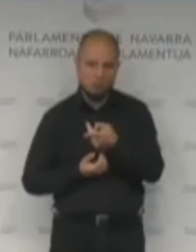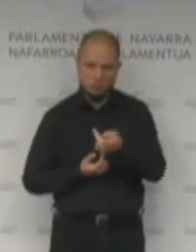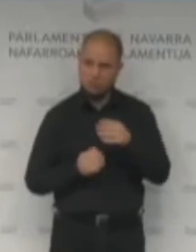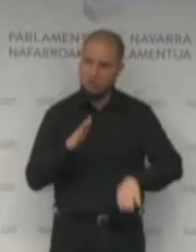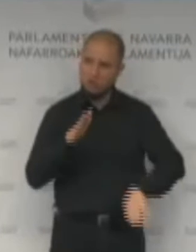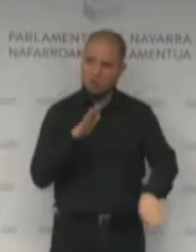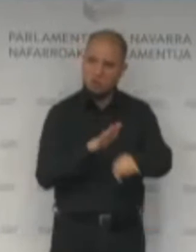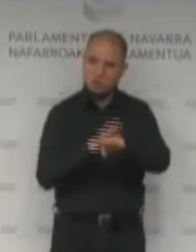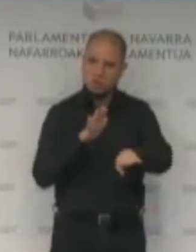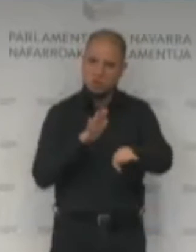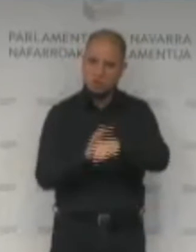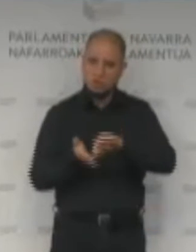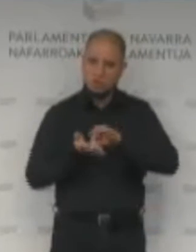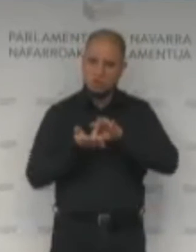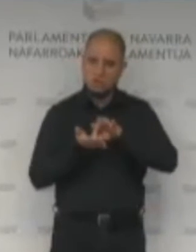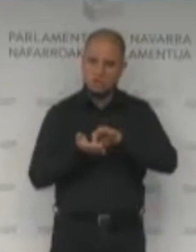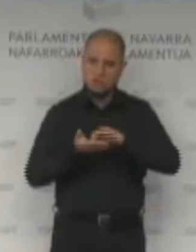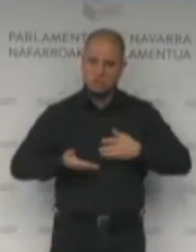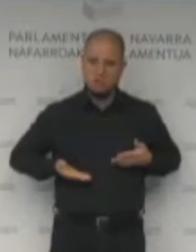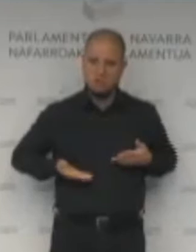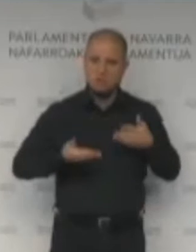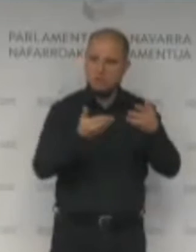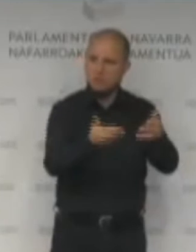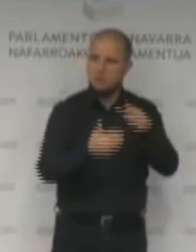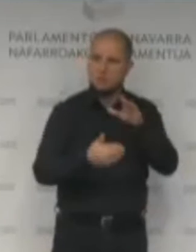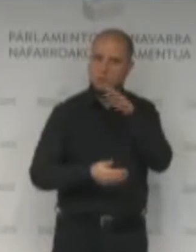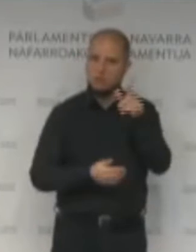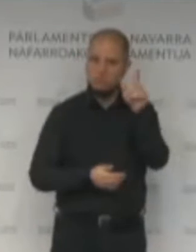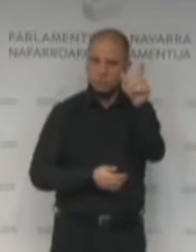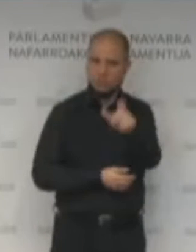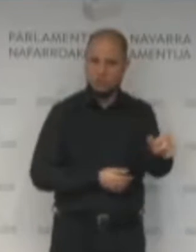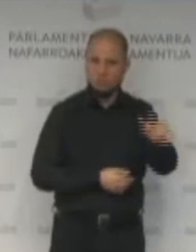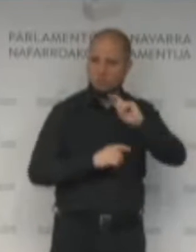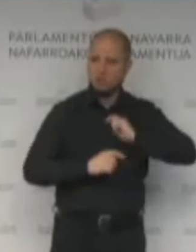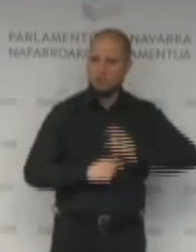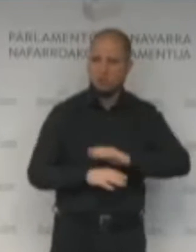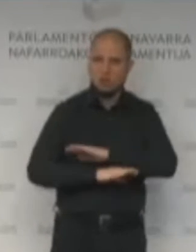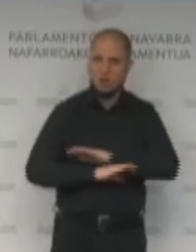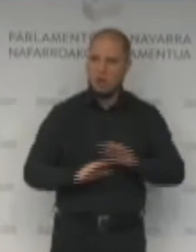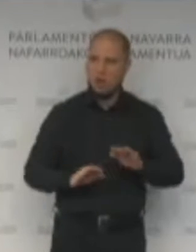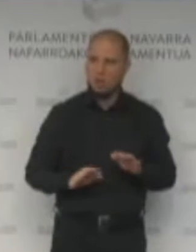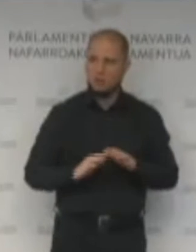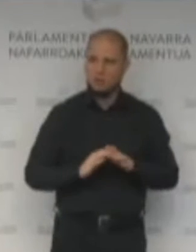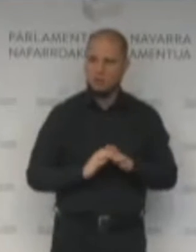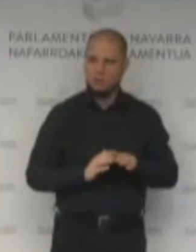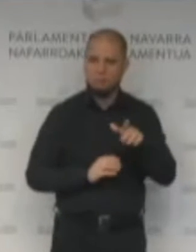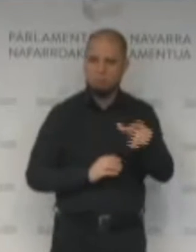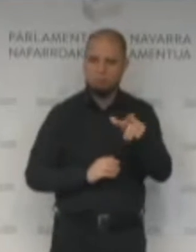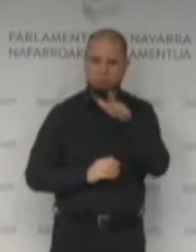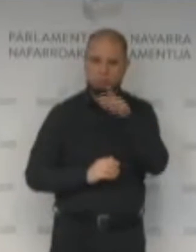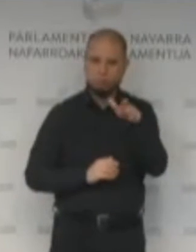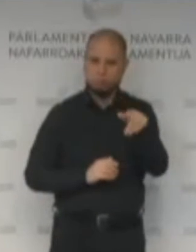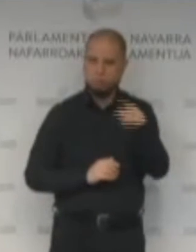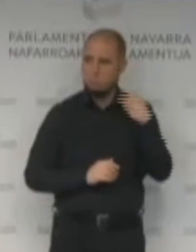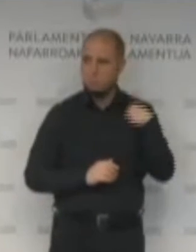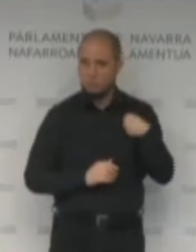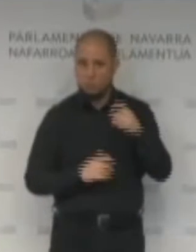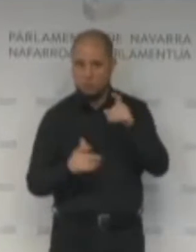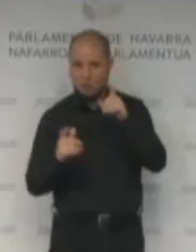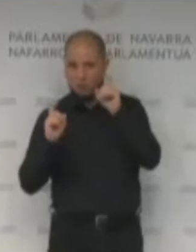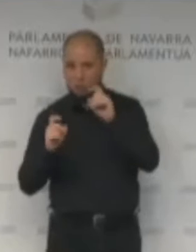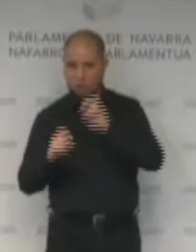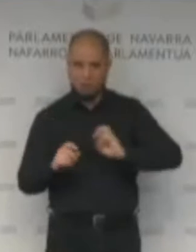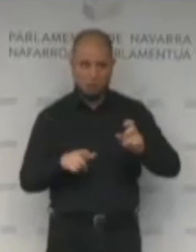el servicio que ha dado gracias a sus profesionales, después de padecer, como en educación y como en otros